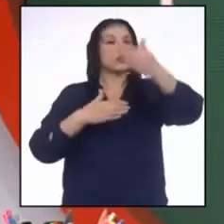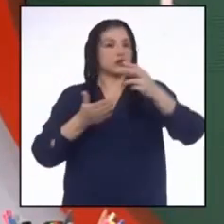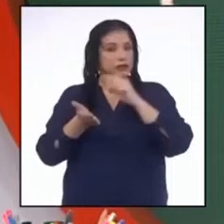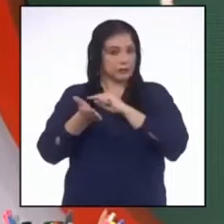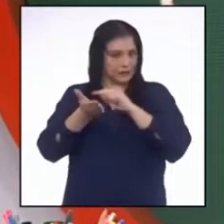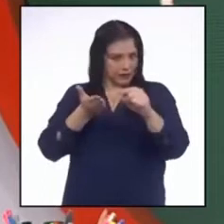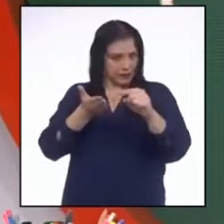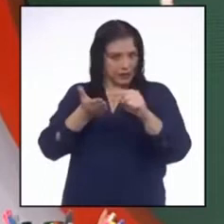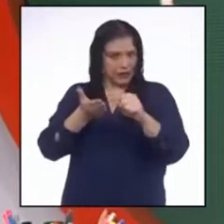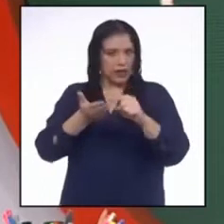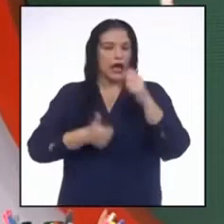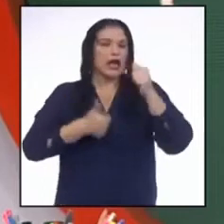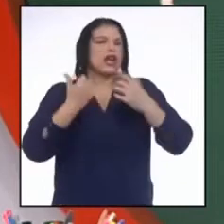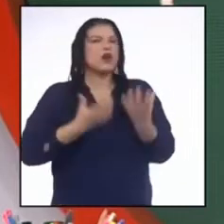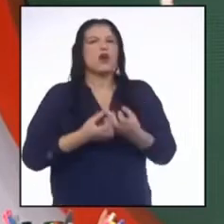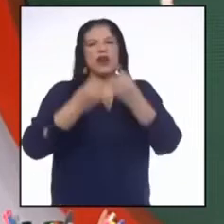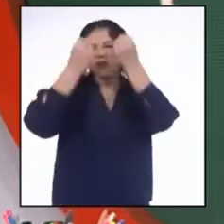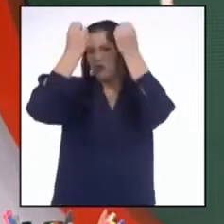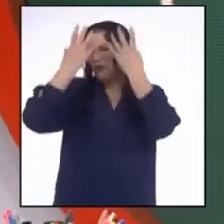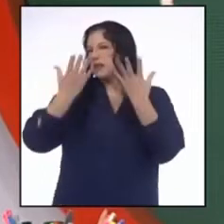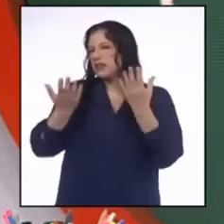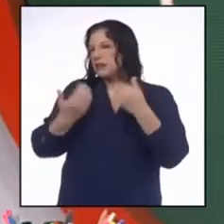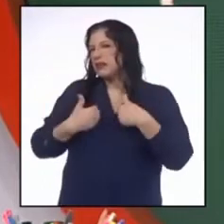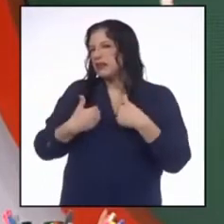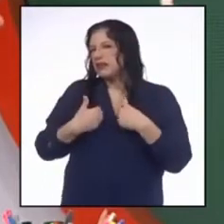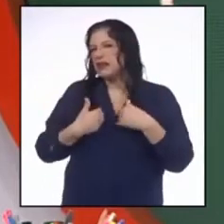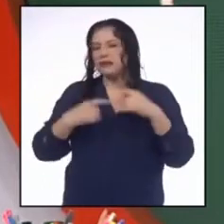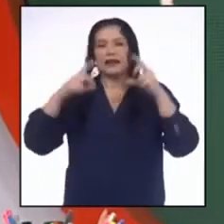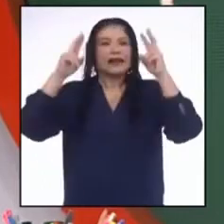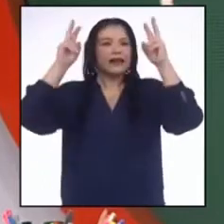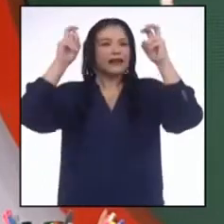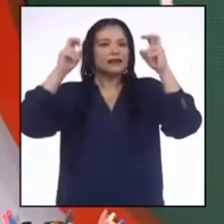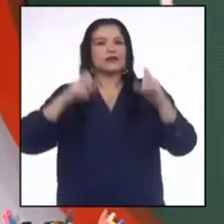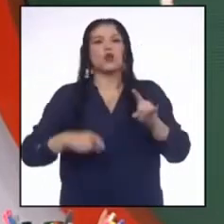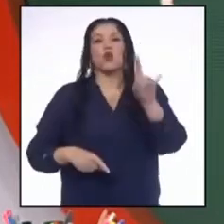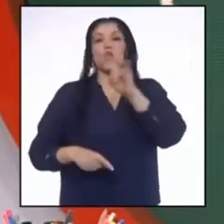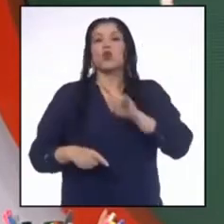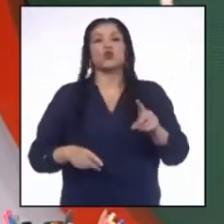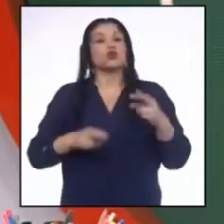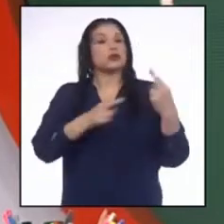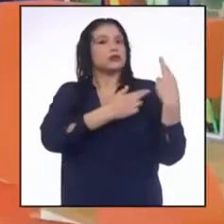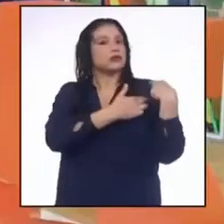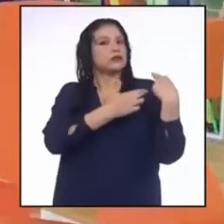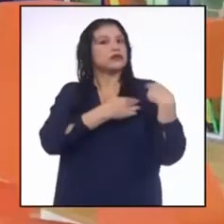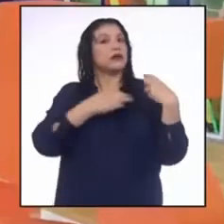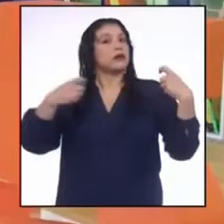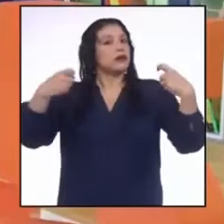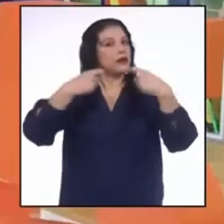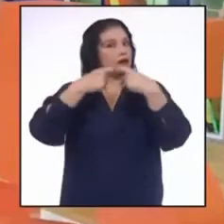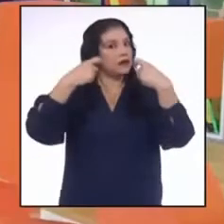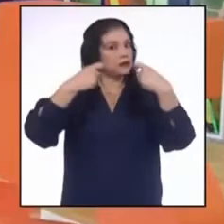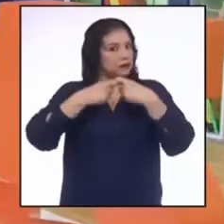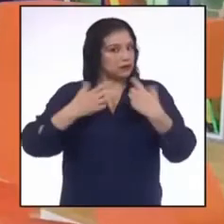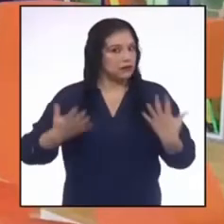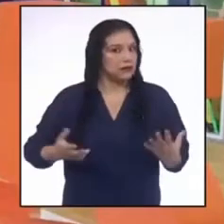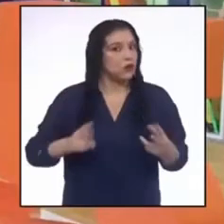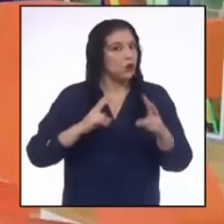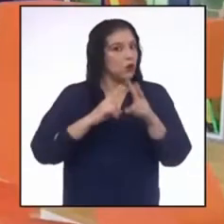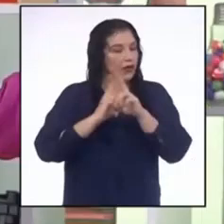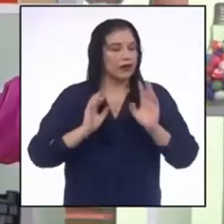viene y cuyo contenido será el ahorro de la electricidad. ¿Entendí bien?